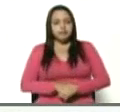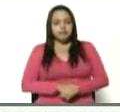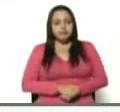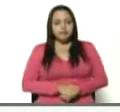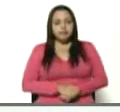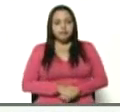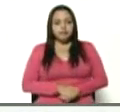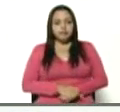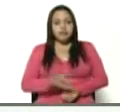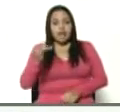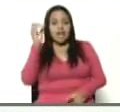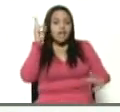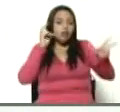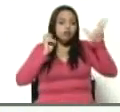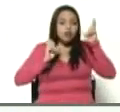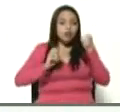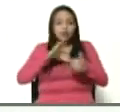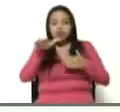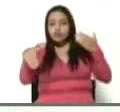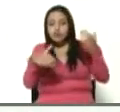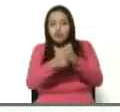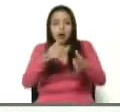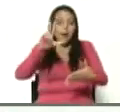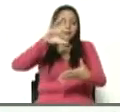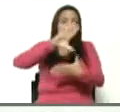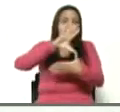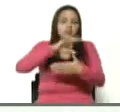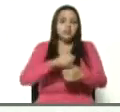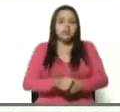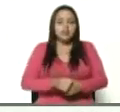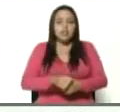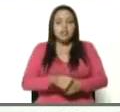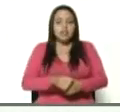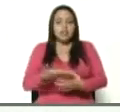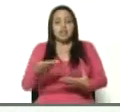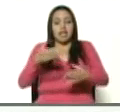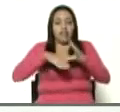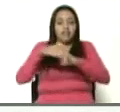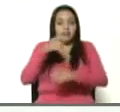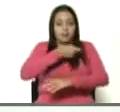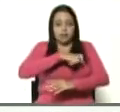Nos ha escuchado Iberoamérica, nos ha escuchado el mundo entero.